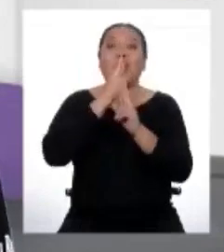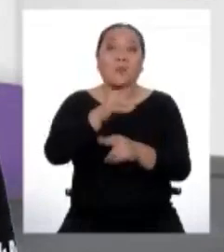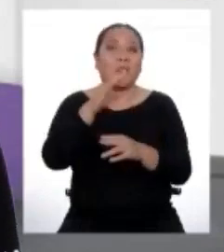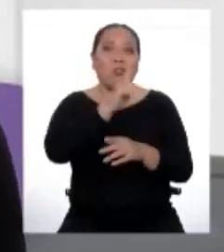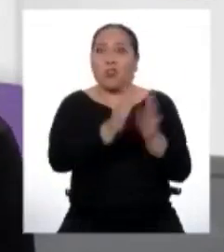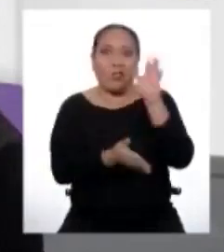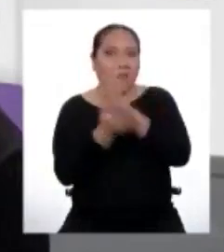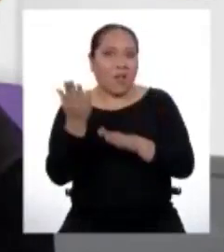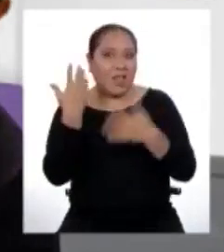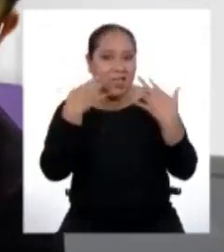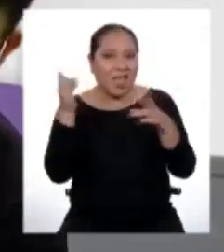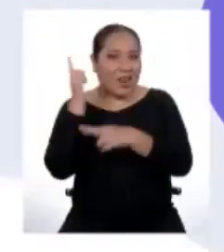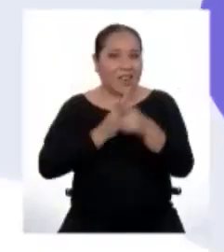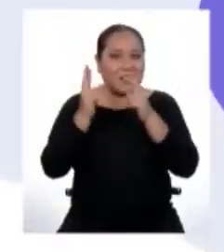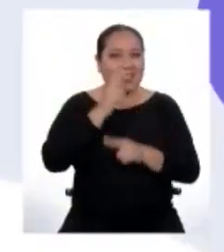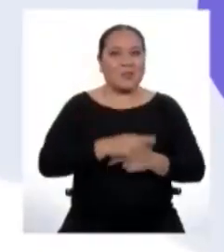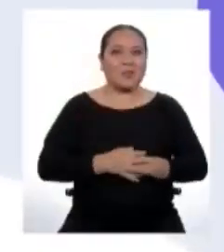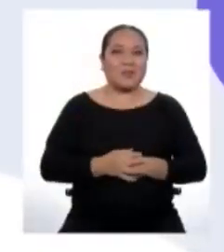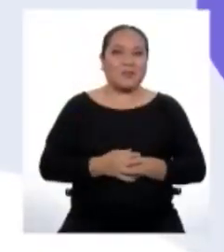regresamos.